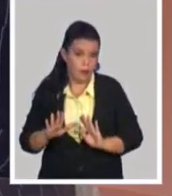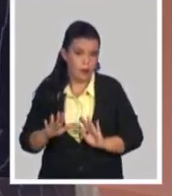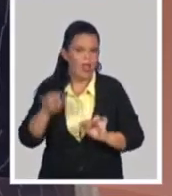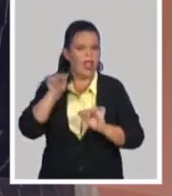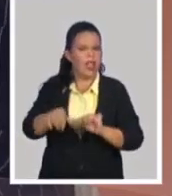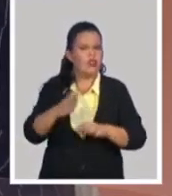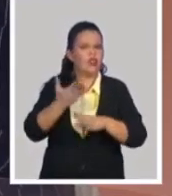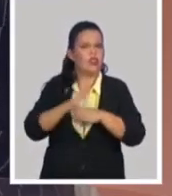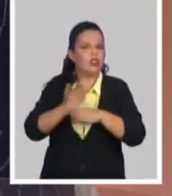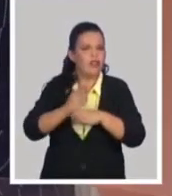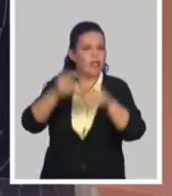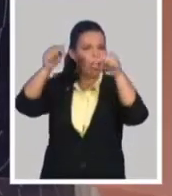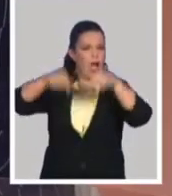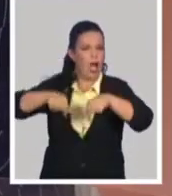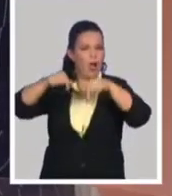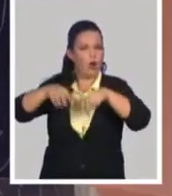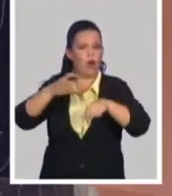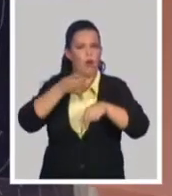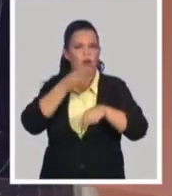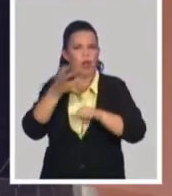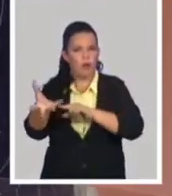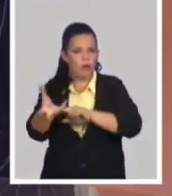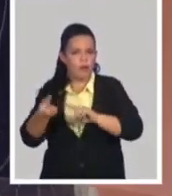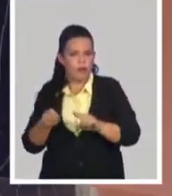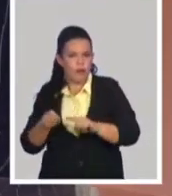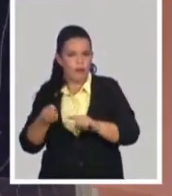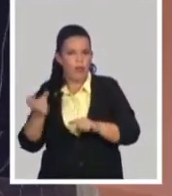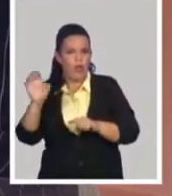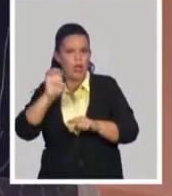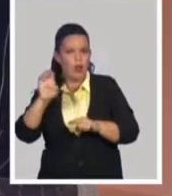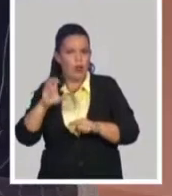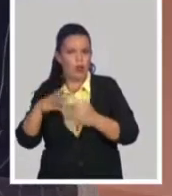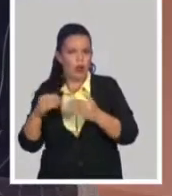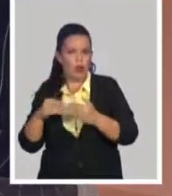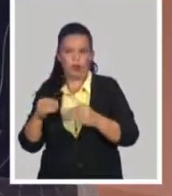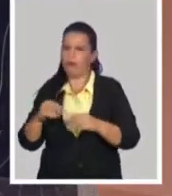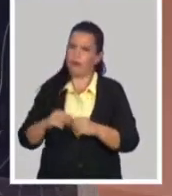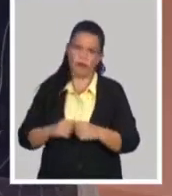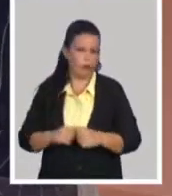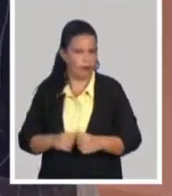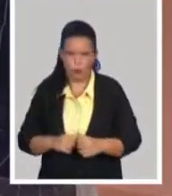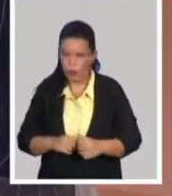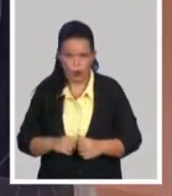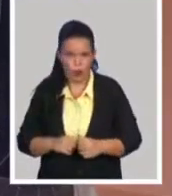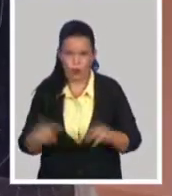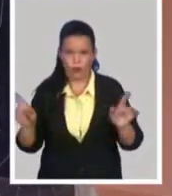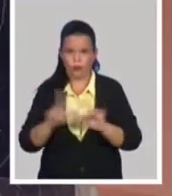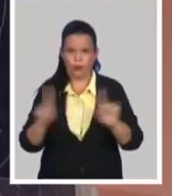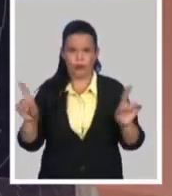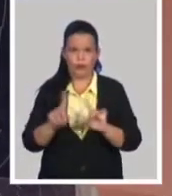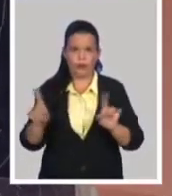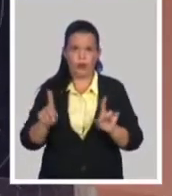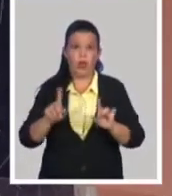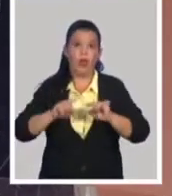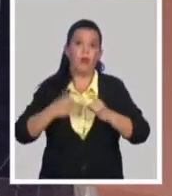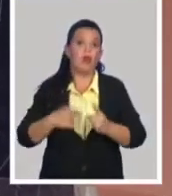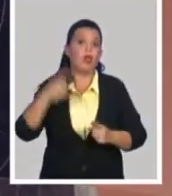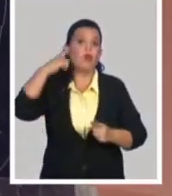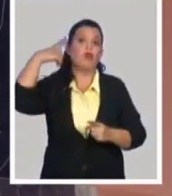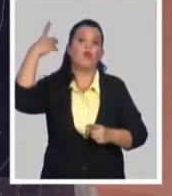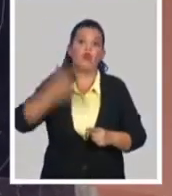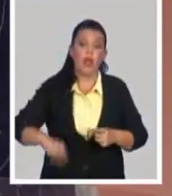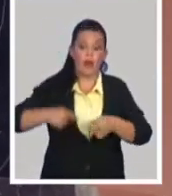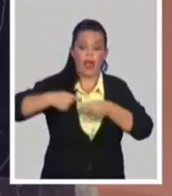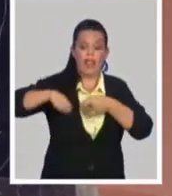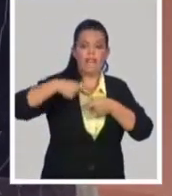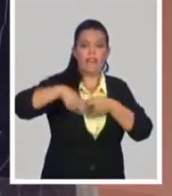tener en este momento un respaldo. Y todavía no se ha establecido cuándo será ese respaldo. Y, por